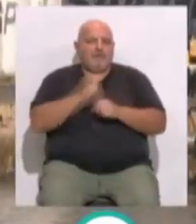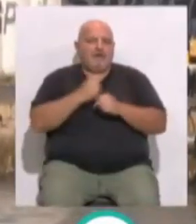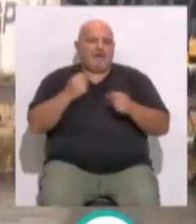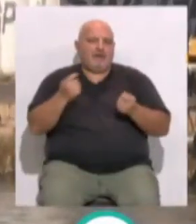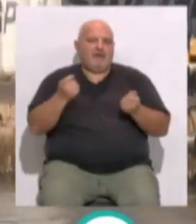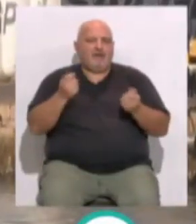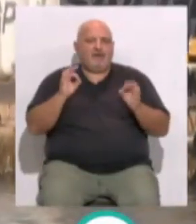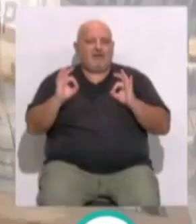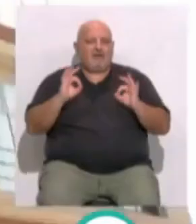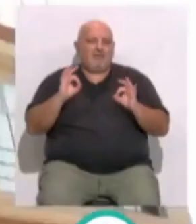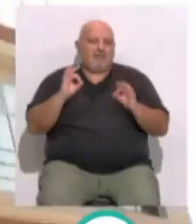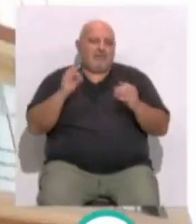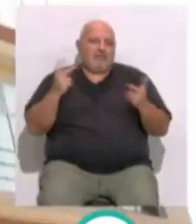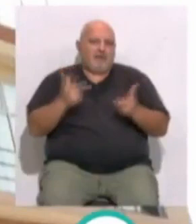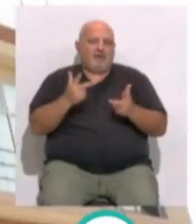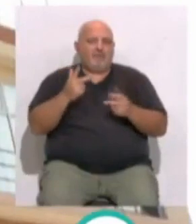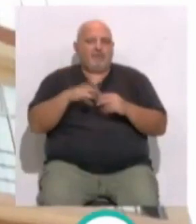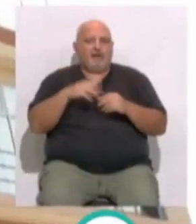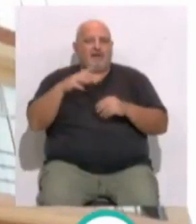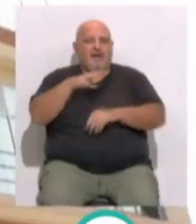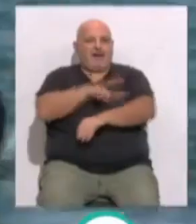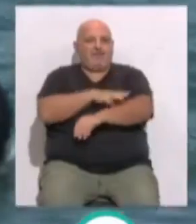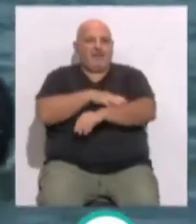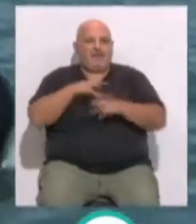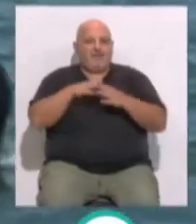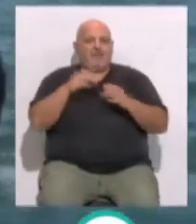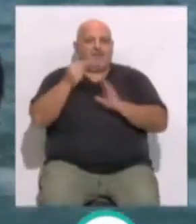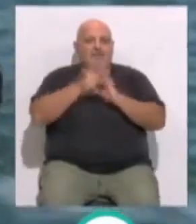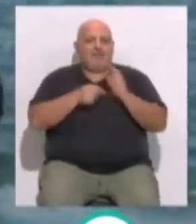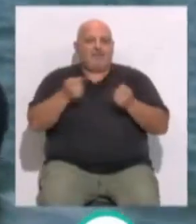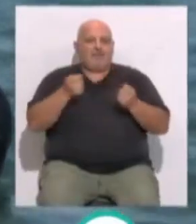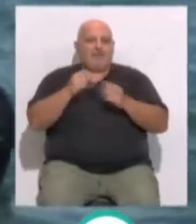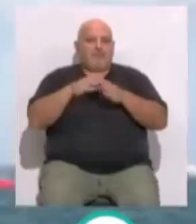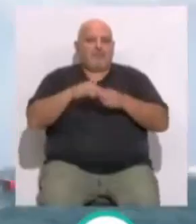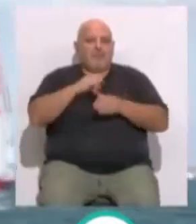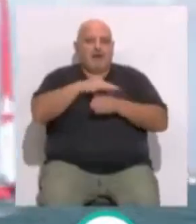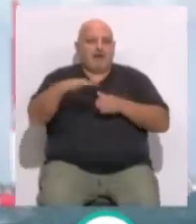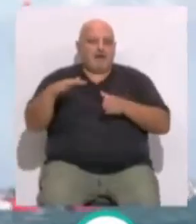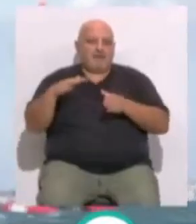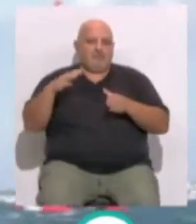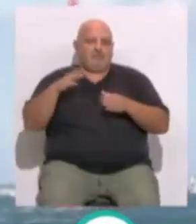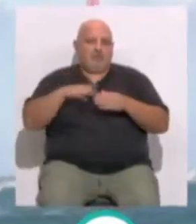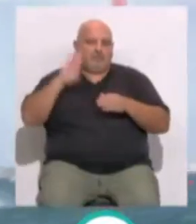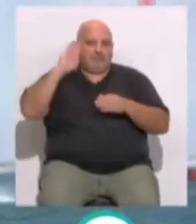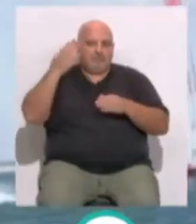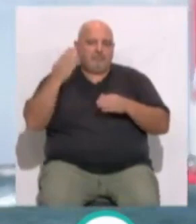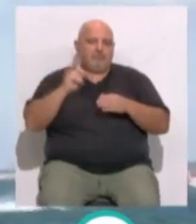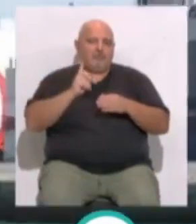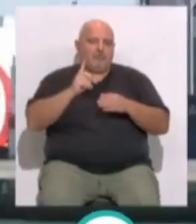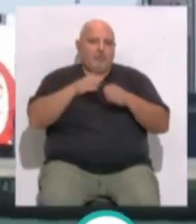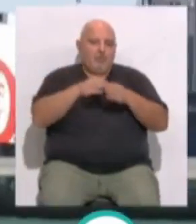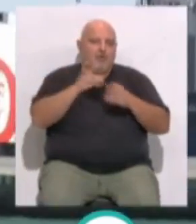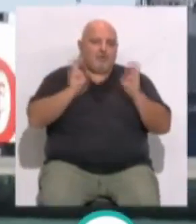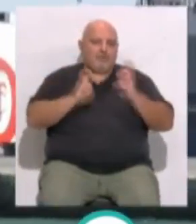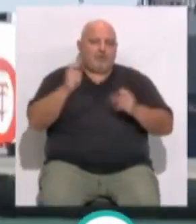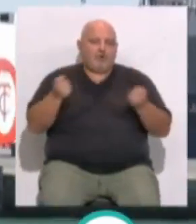de coordinación en tierra, aún más se tiene en Capitanía Marítima... ...para regular el tráfico en el mar, tanto de las embarcaciones deportivas... ...como de buques